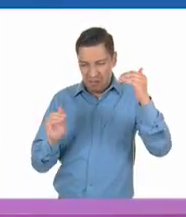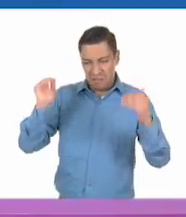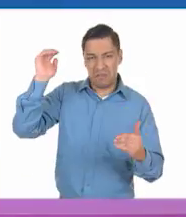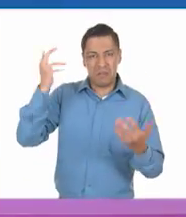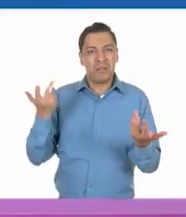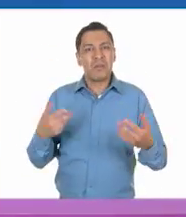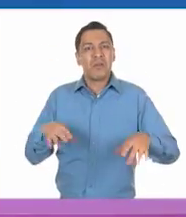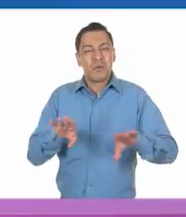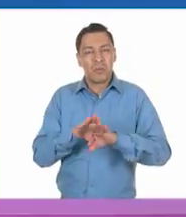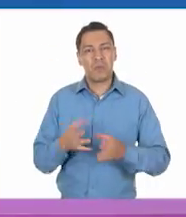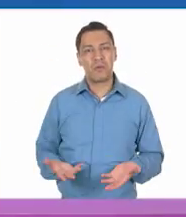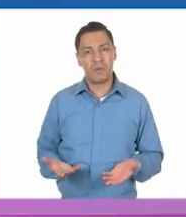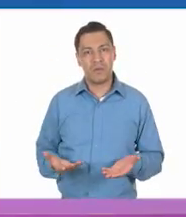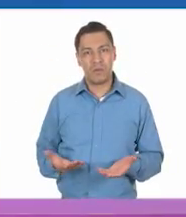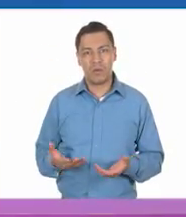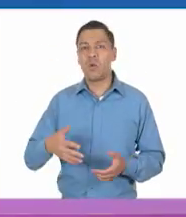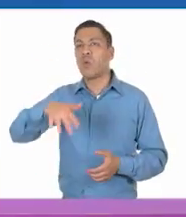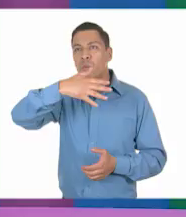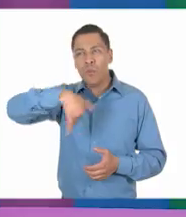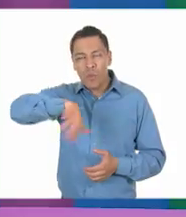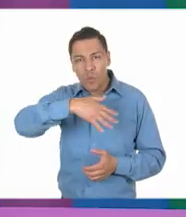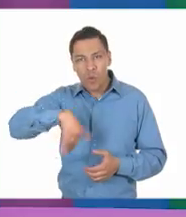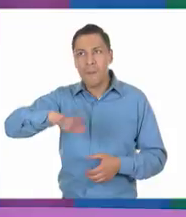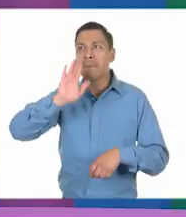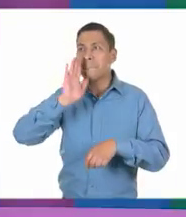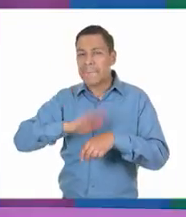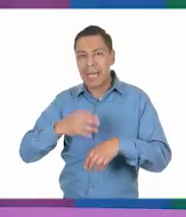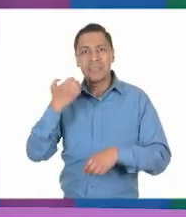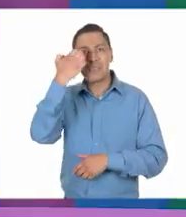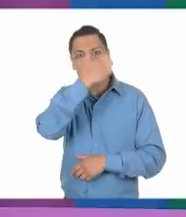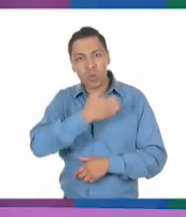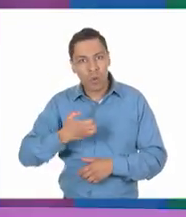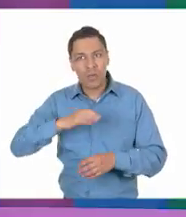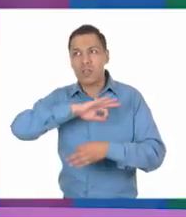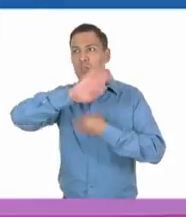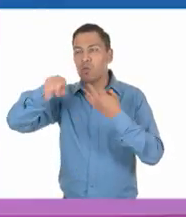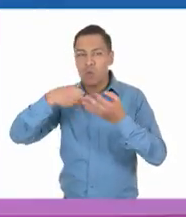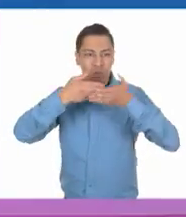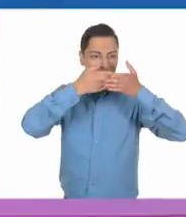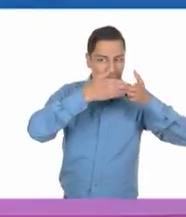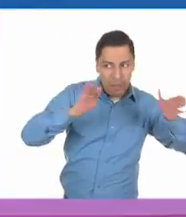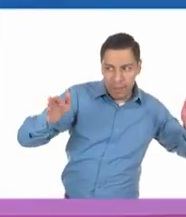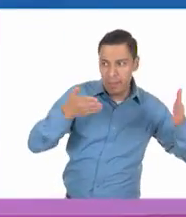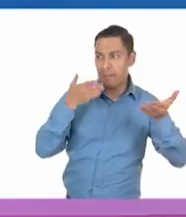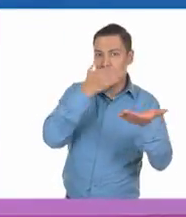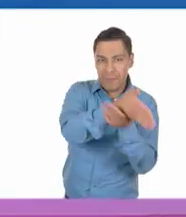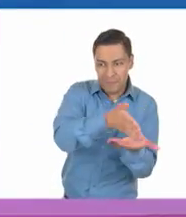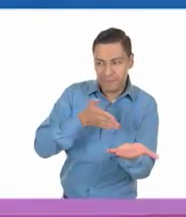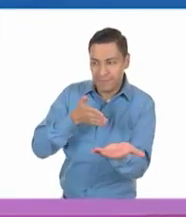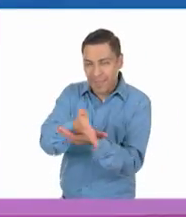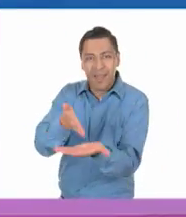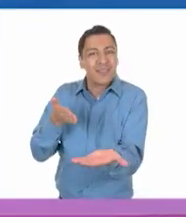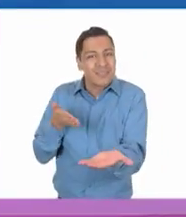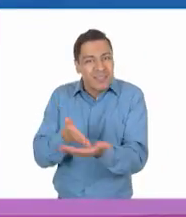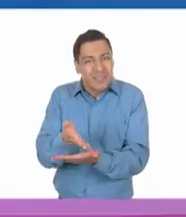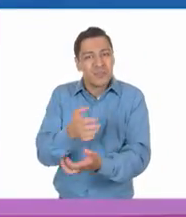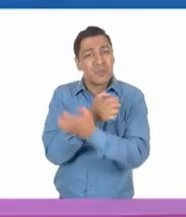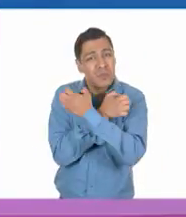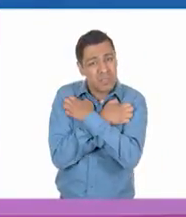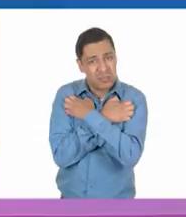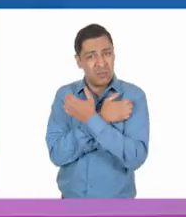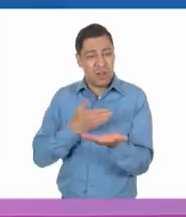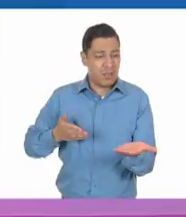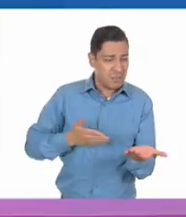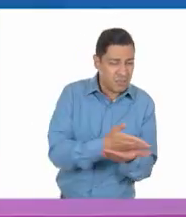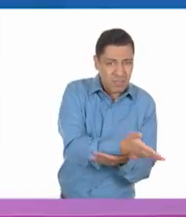Pues yo creo que se debe buscar que se abran más escuelas donde todas y todos podamos estudiar y acceder a la educación. Que se